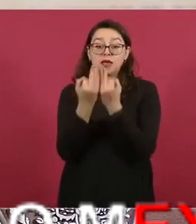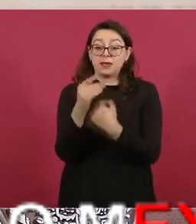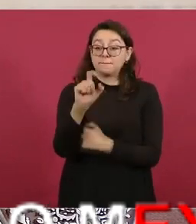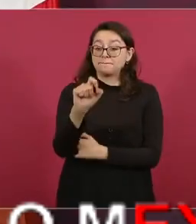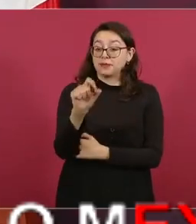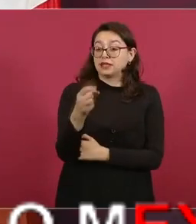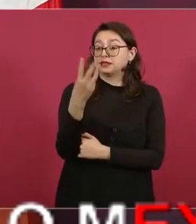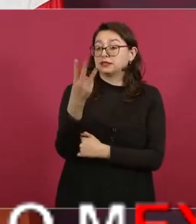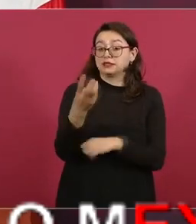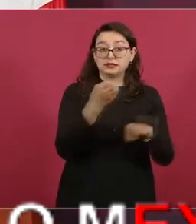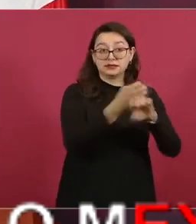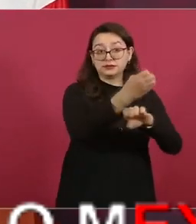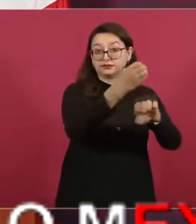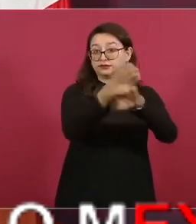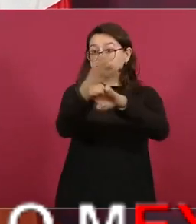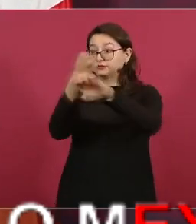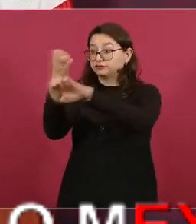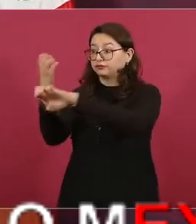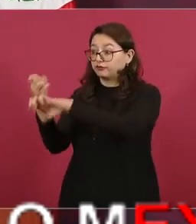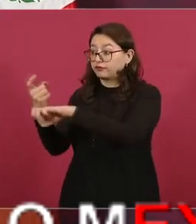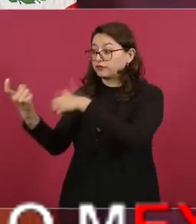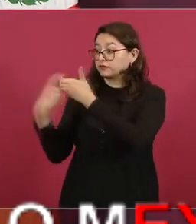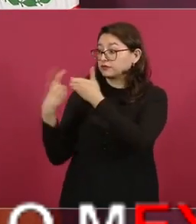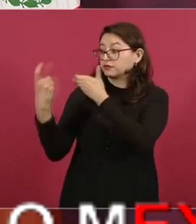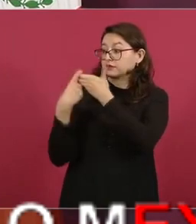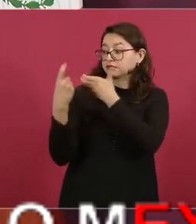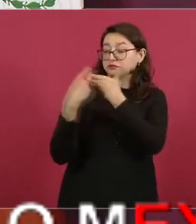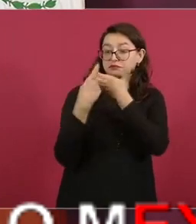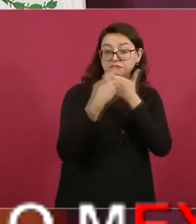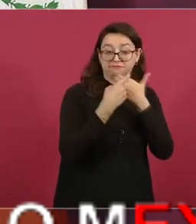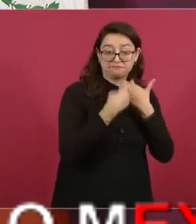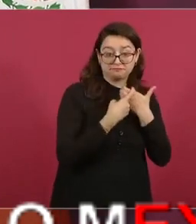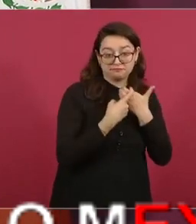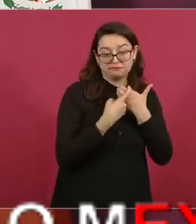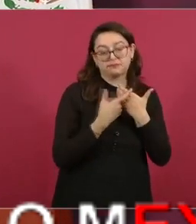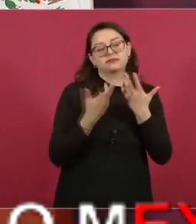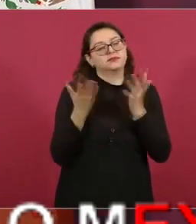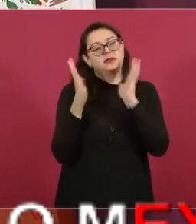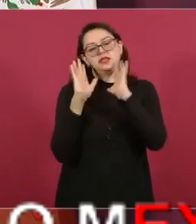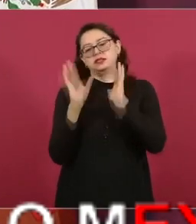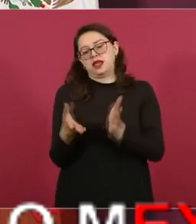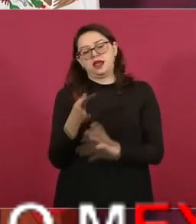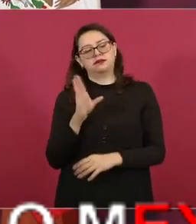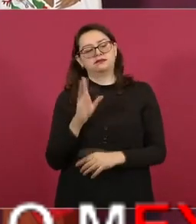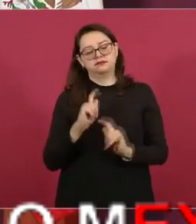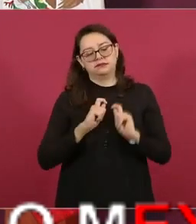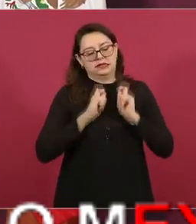que llega la Coca-Cola y la Sabrita